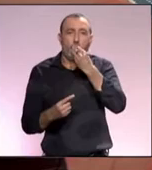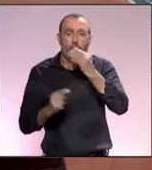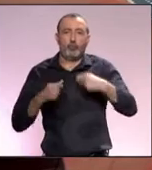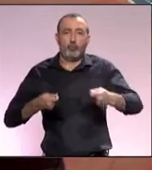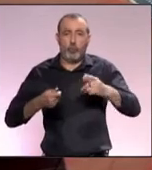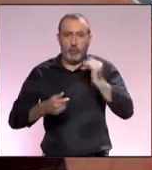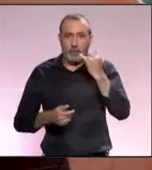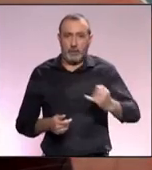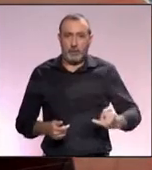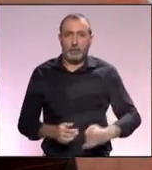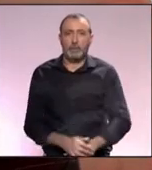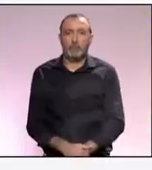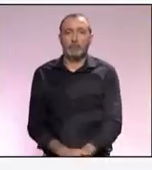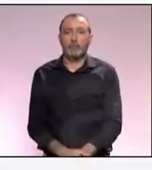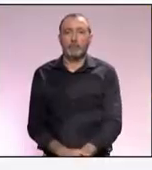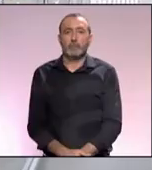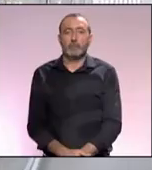autosuficiente a nivel energético.